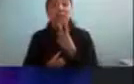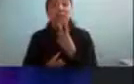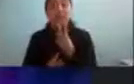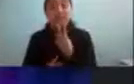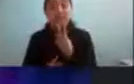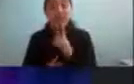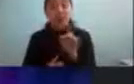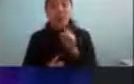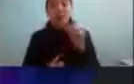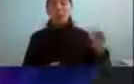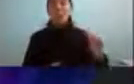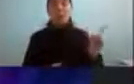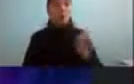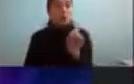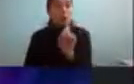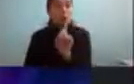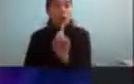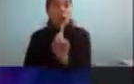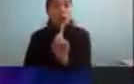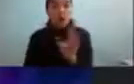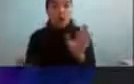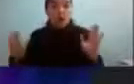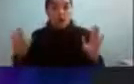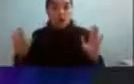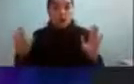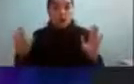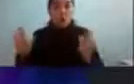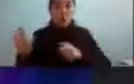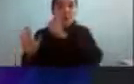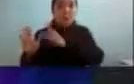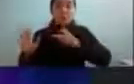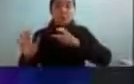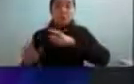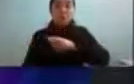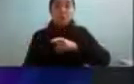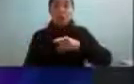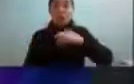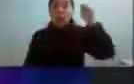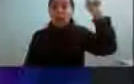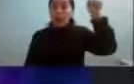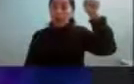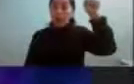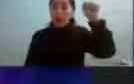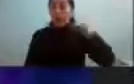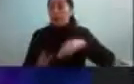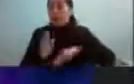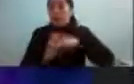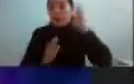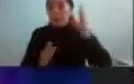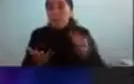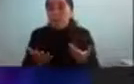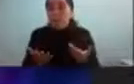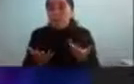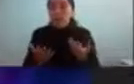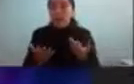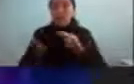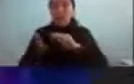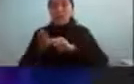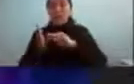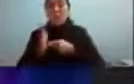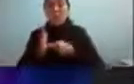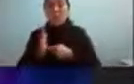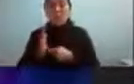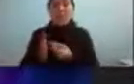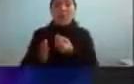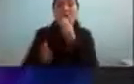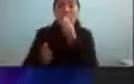menores y en el caso de una persona en el espectro autista digamos aún más todo lo que tiene que ver con trastornos en la conducta alimentaria y